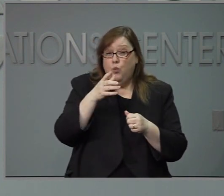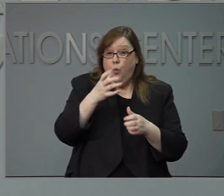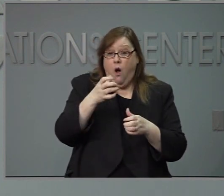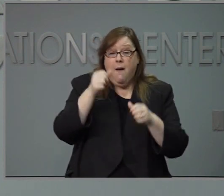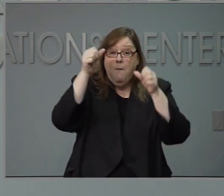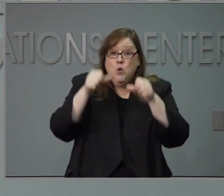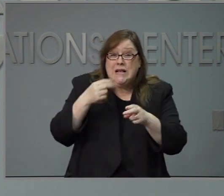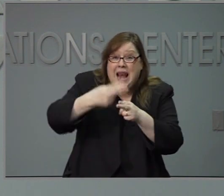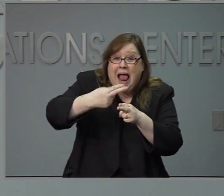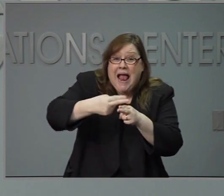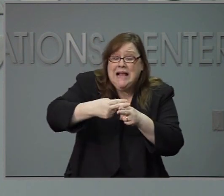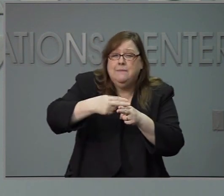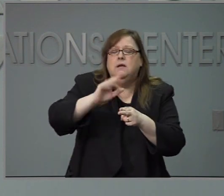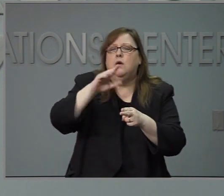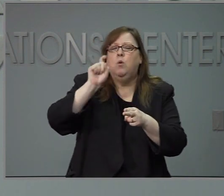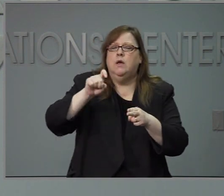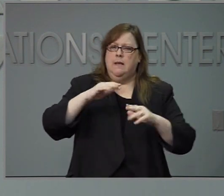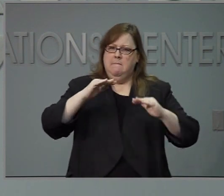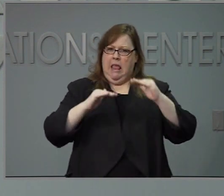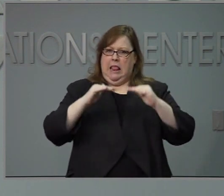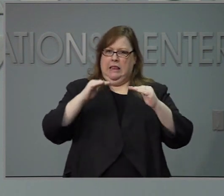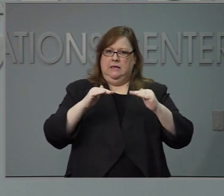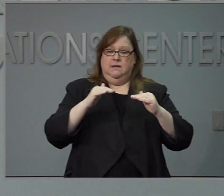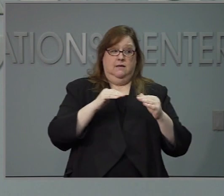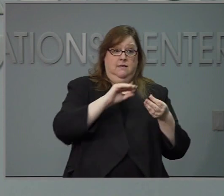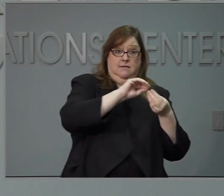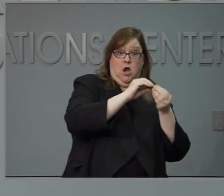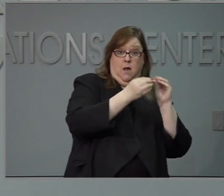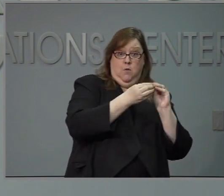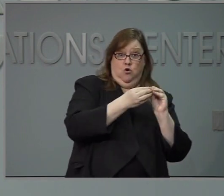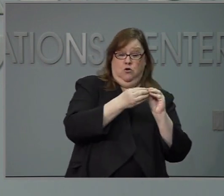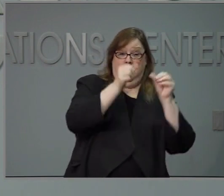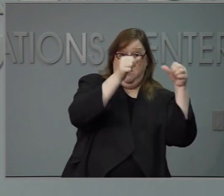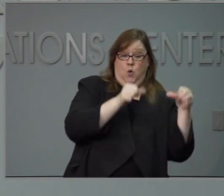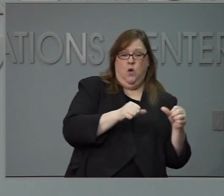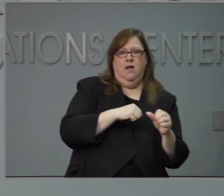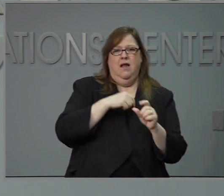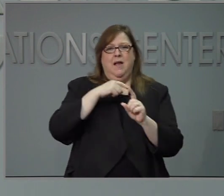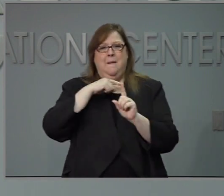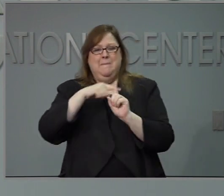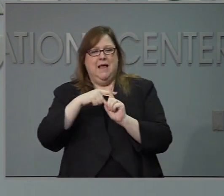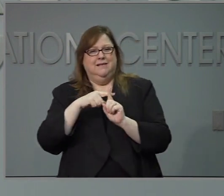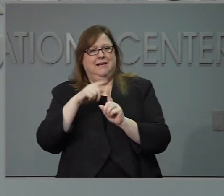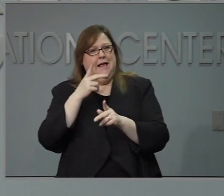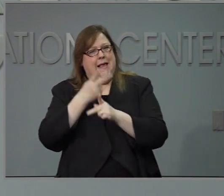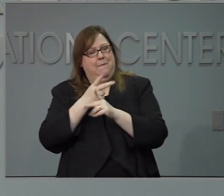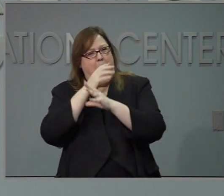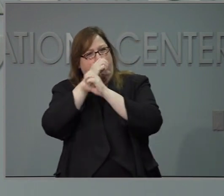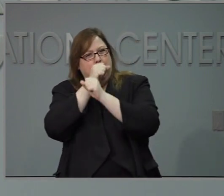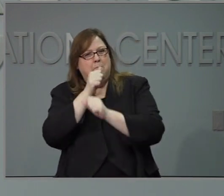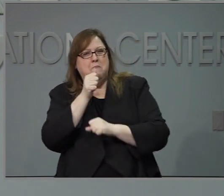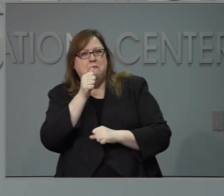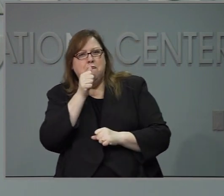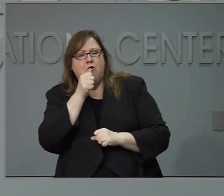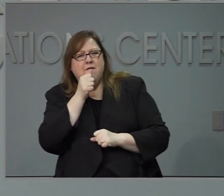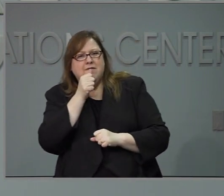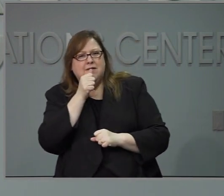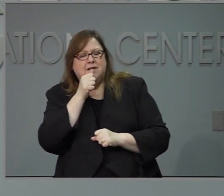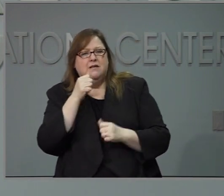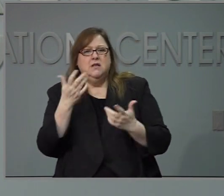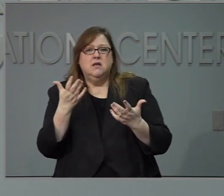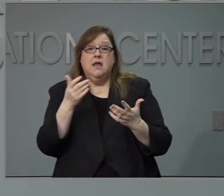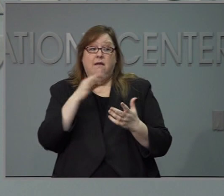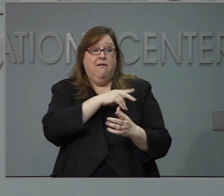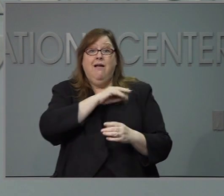datos con la privacidad pública estas escuelas son pequeñas y no queremos que estén hostigando a las